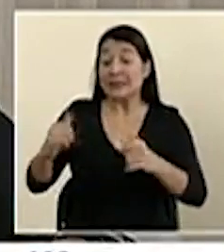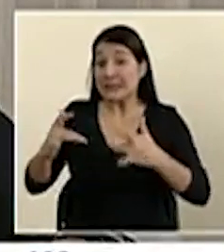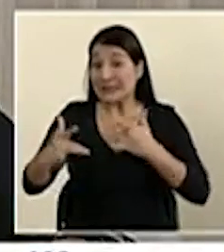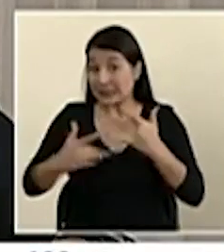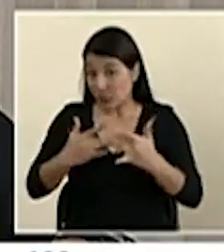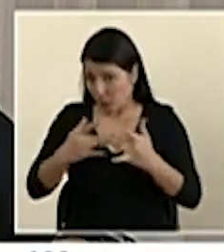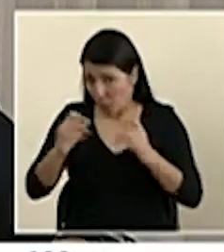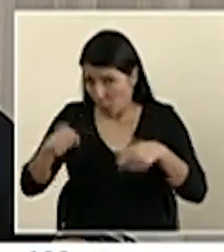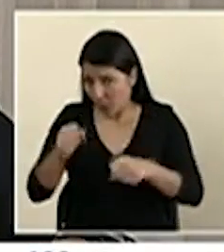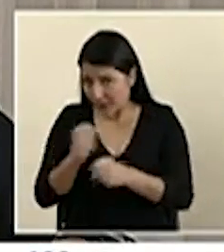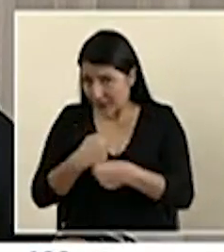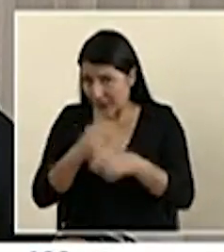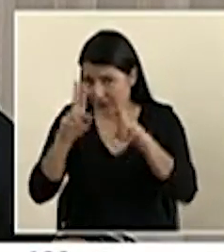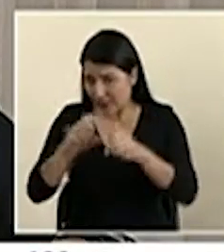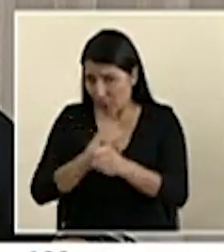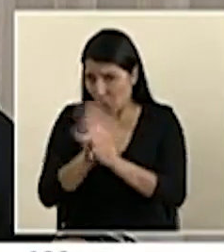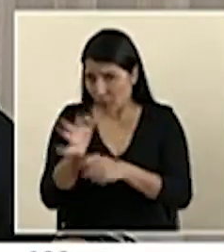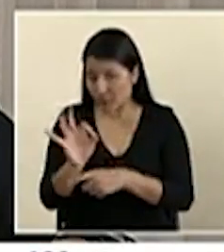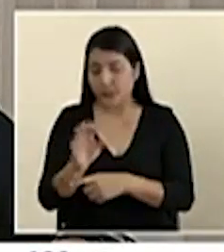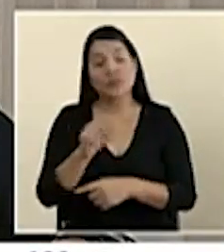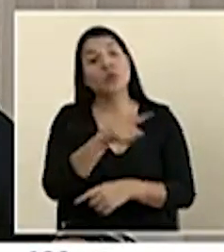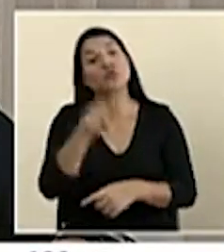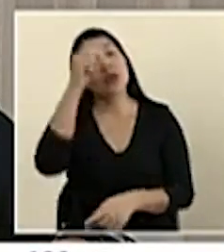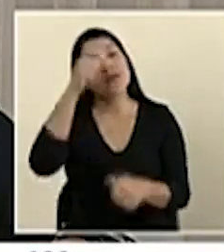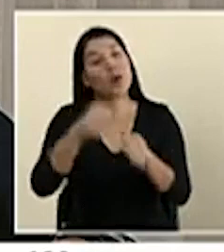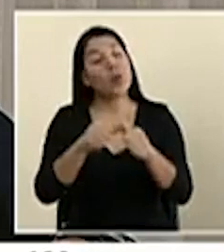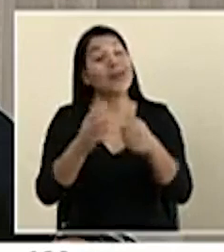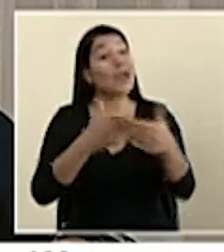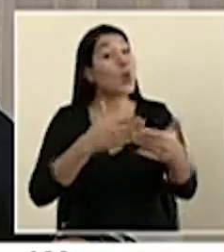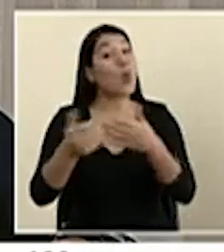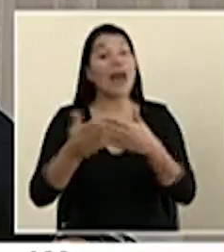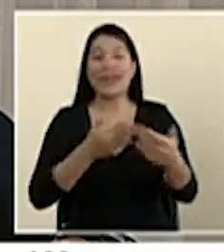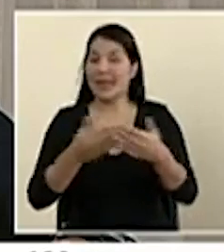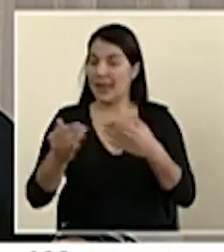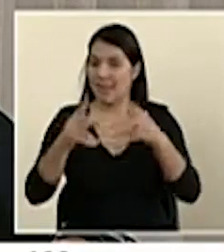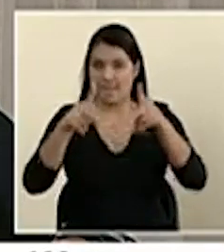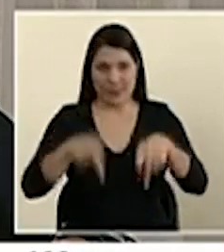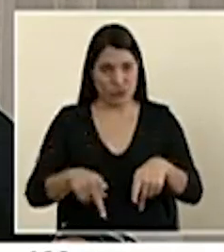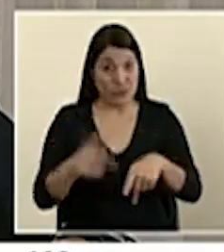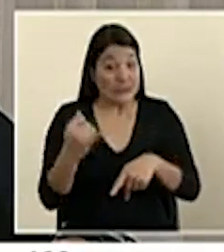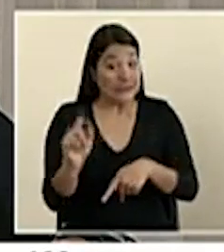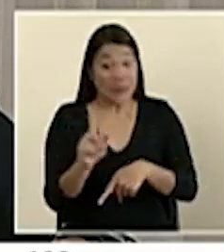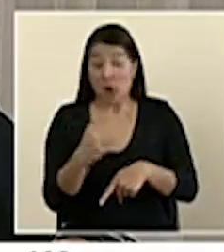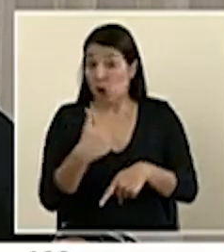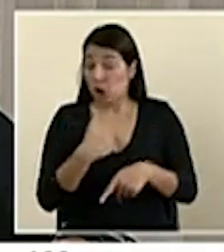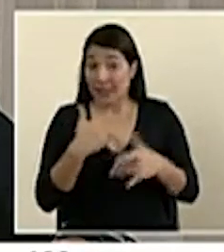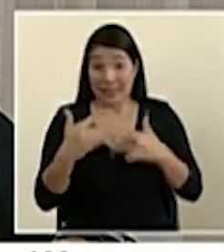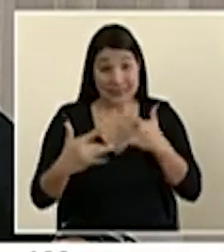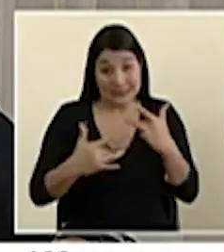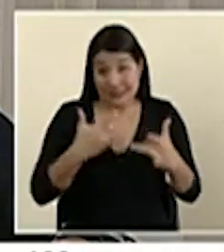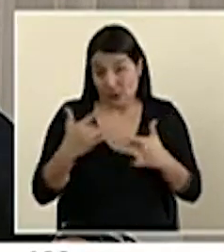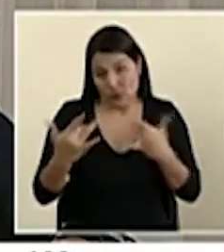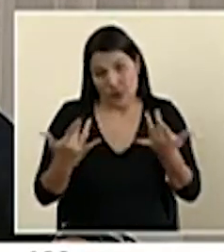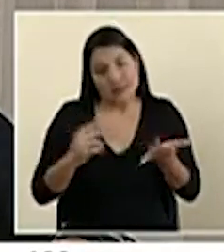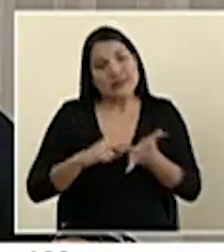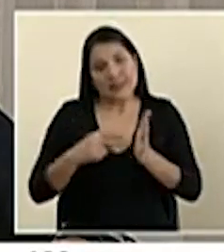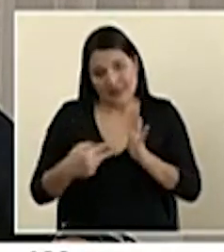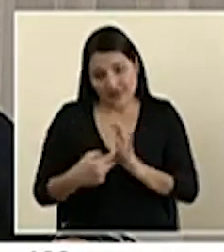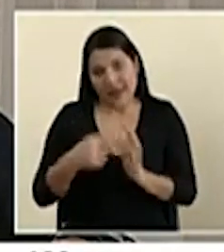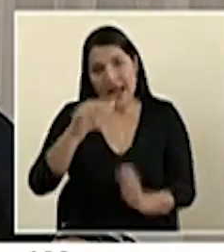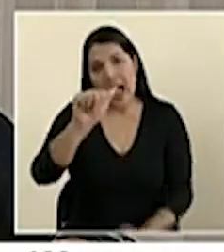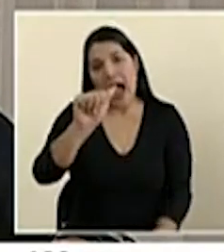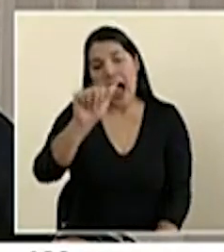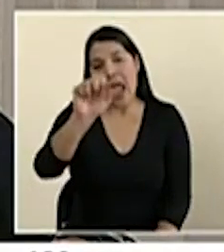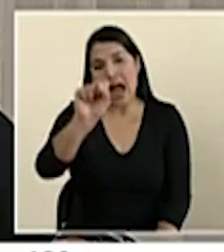recordemos que potencialmente cualquier persona que no haya tenido síntomas es una persona asintomática, una persona que puede